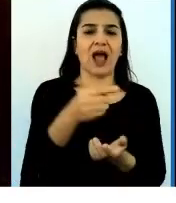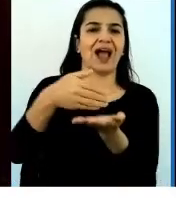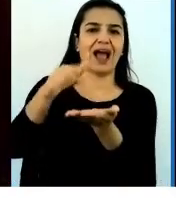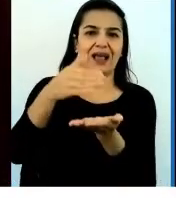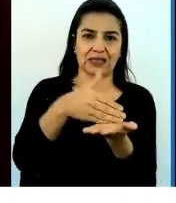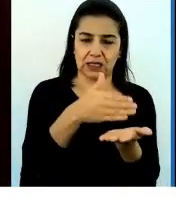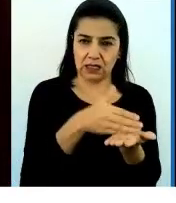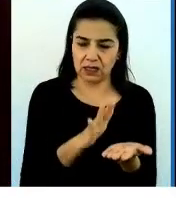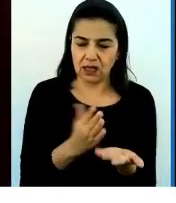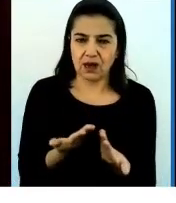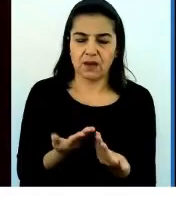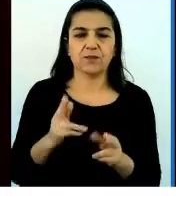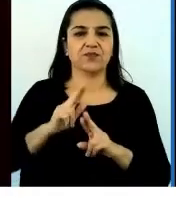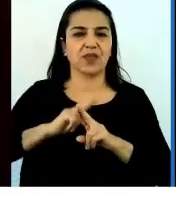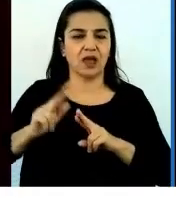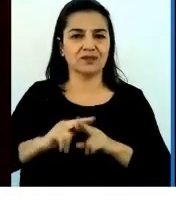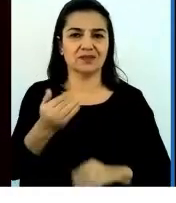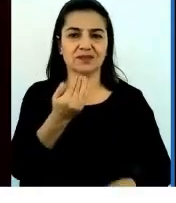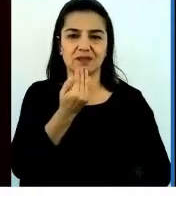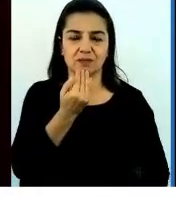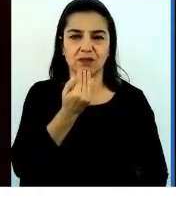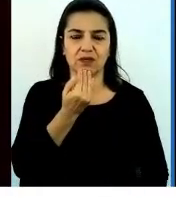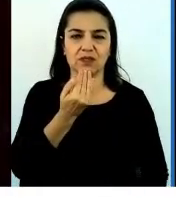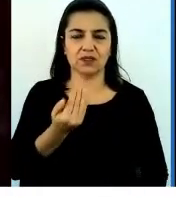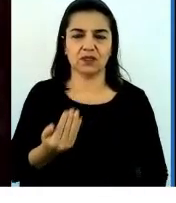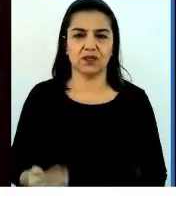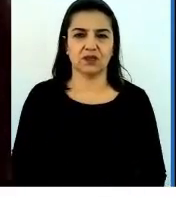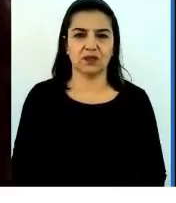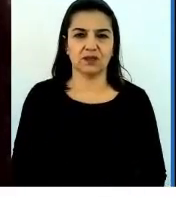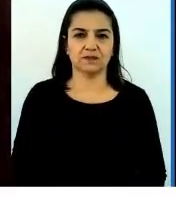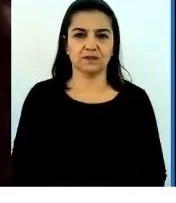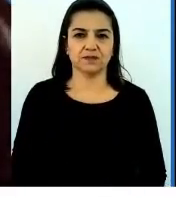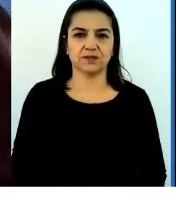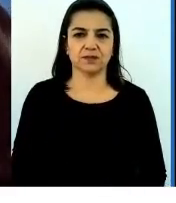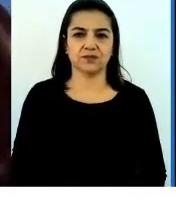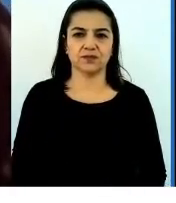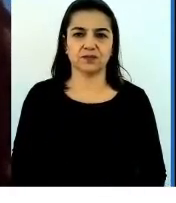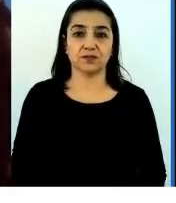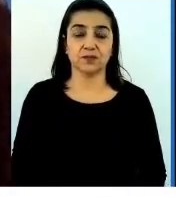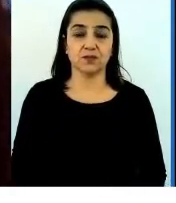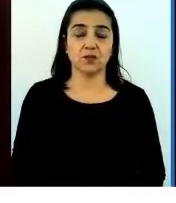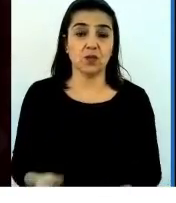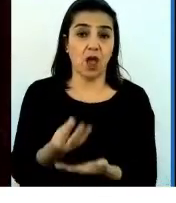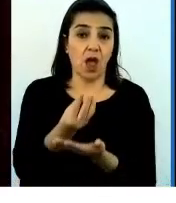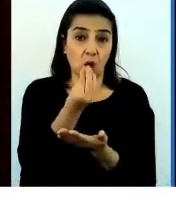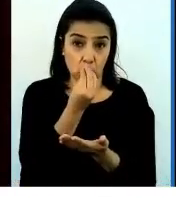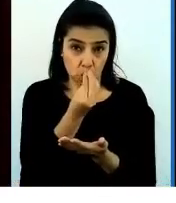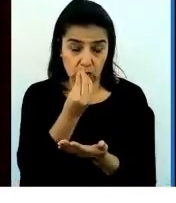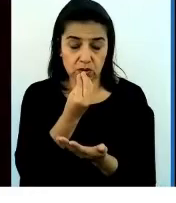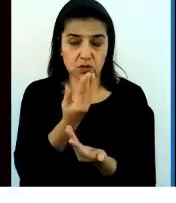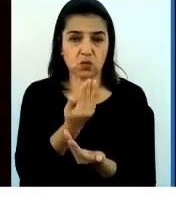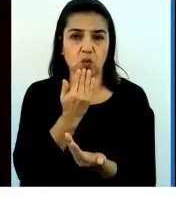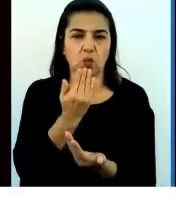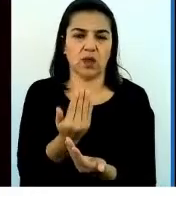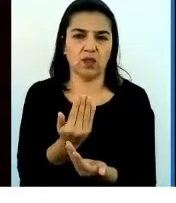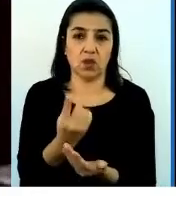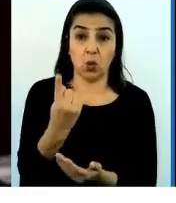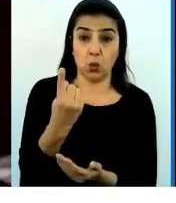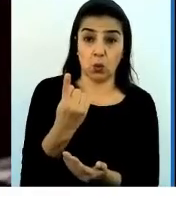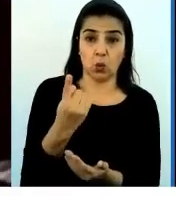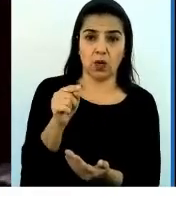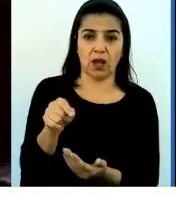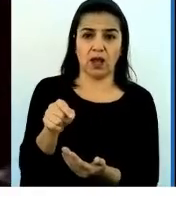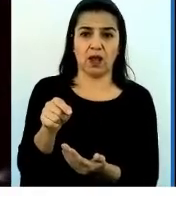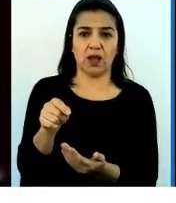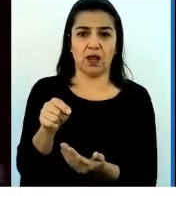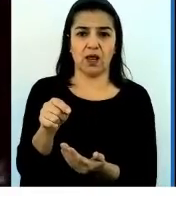que también en el punto de nutrición, cuando una cosa muda alrededor